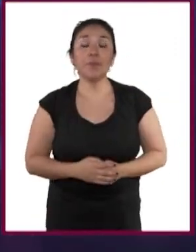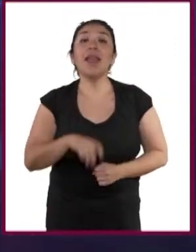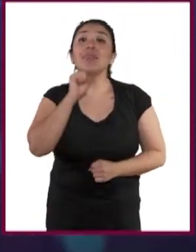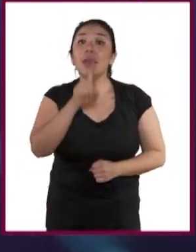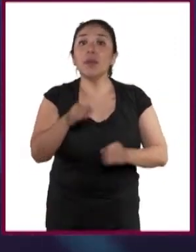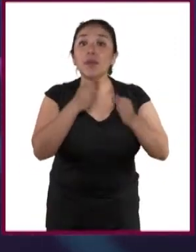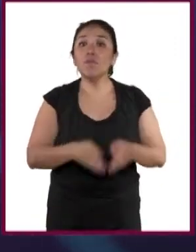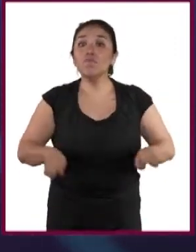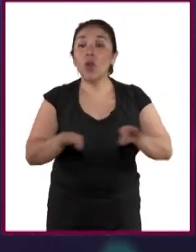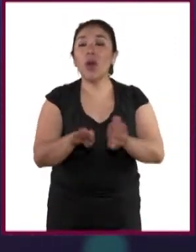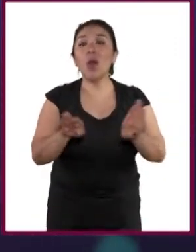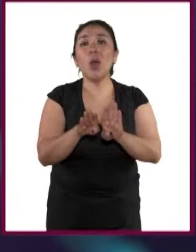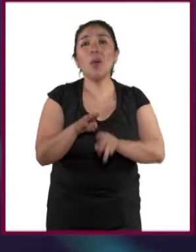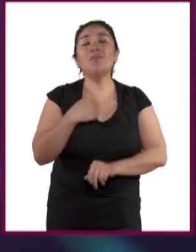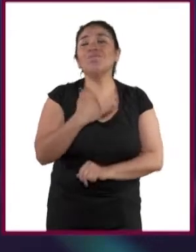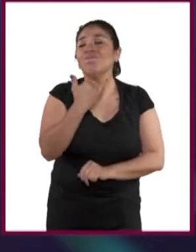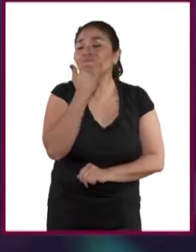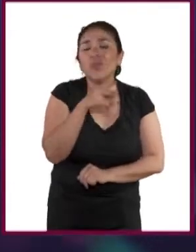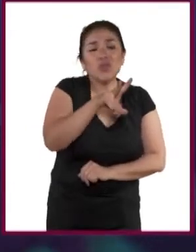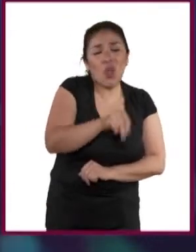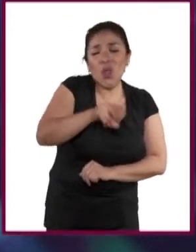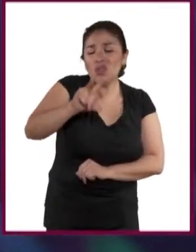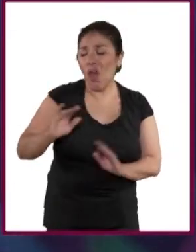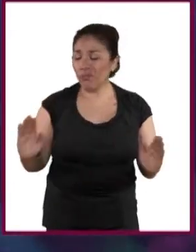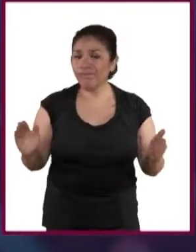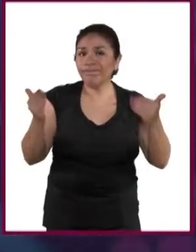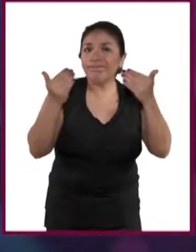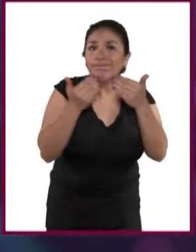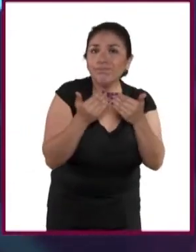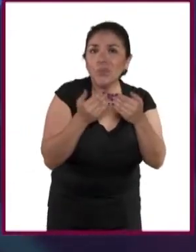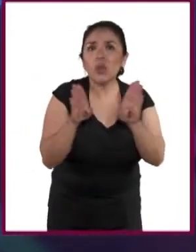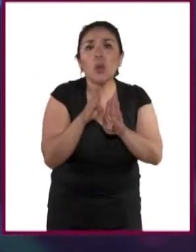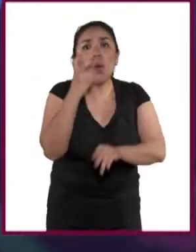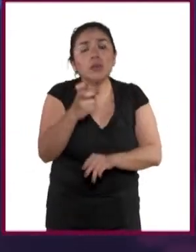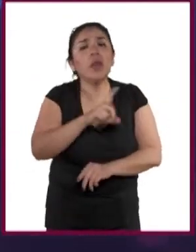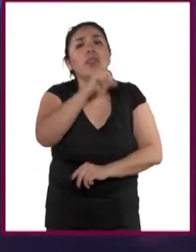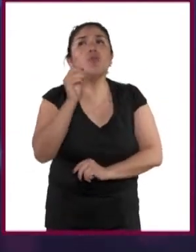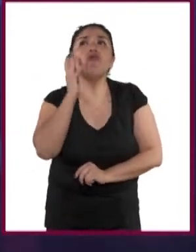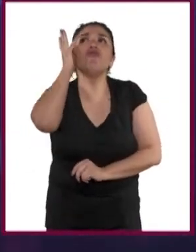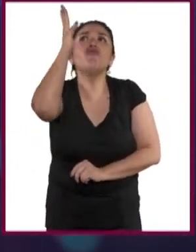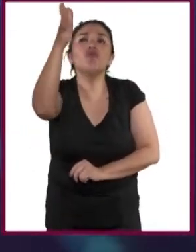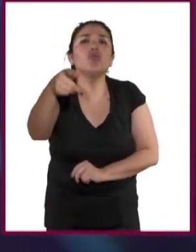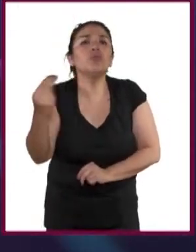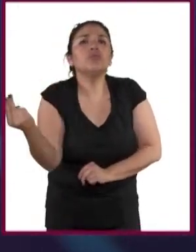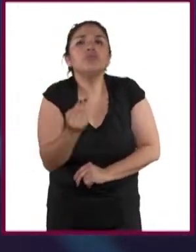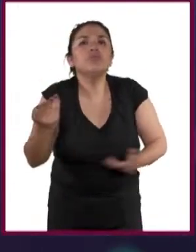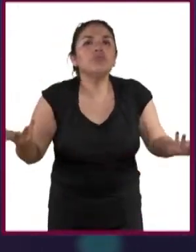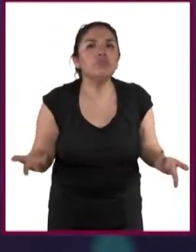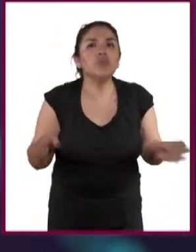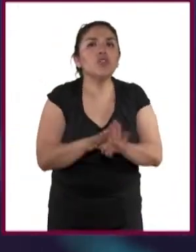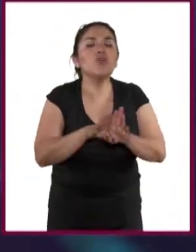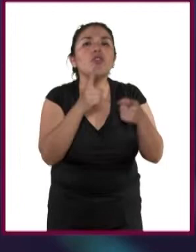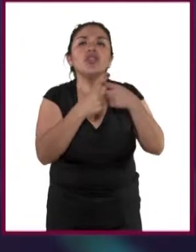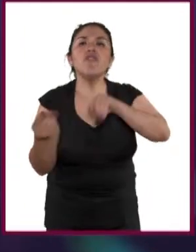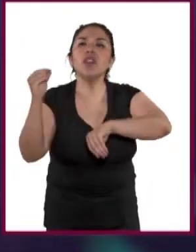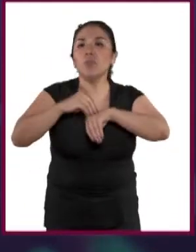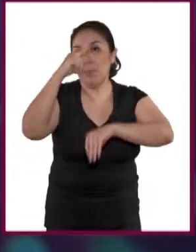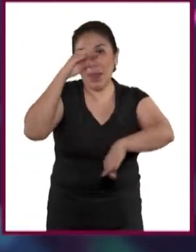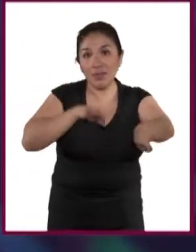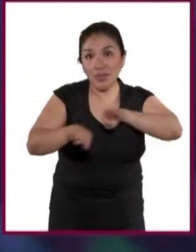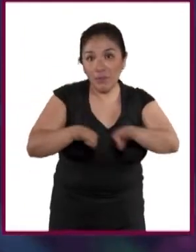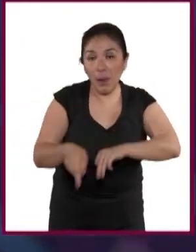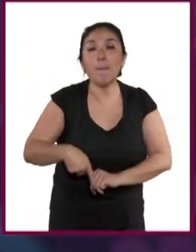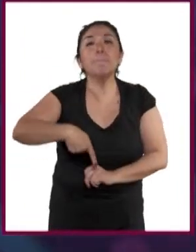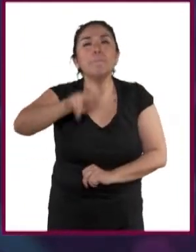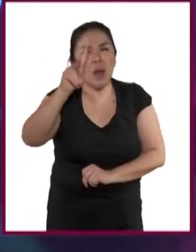es importante no cerrarte las puertas de espacios que en algún momento podrías volver a necesitar para desempeñar un papel distinto. Lo